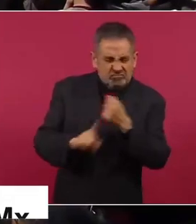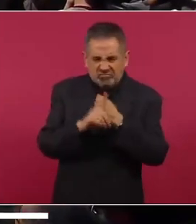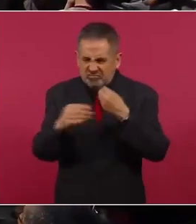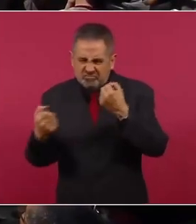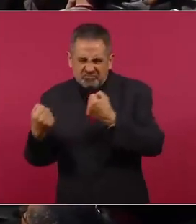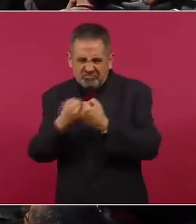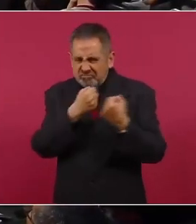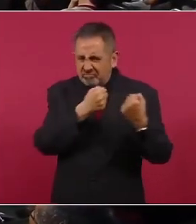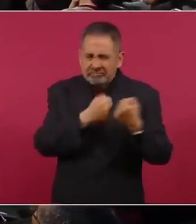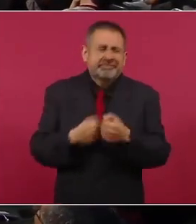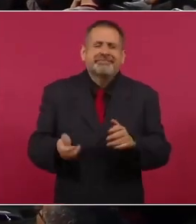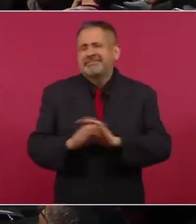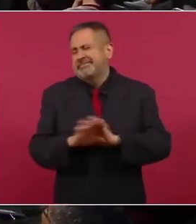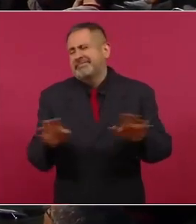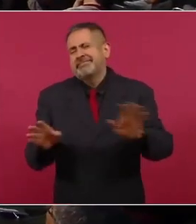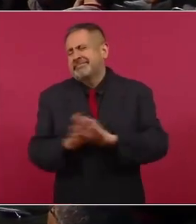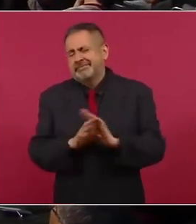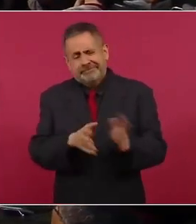en el pleito.